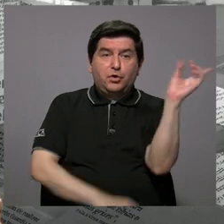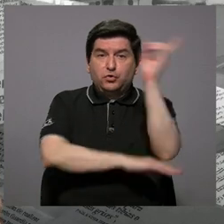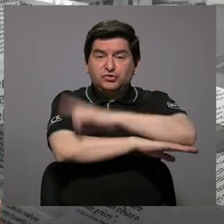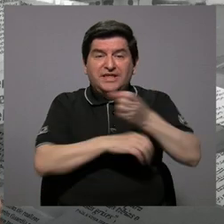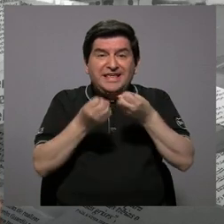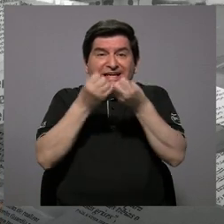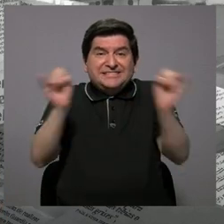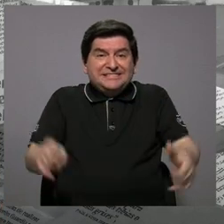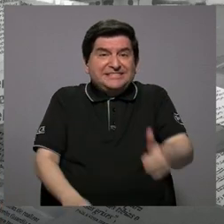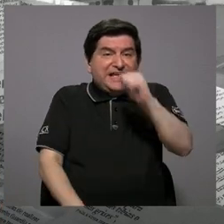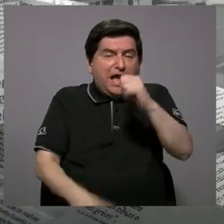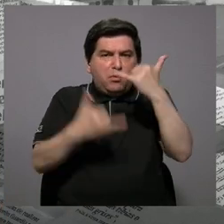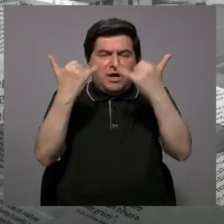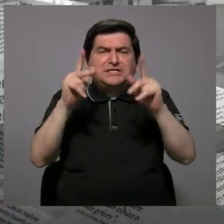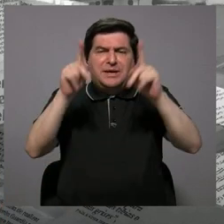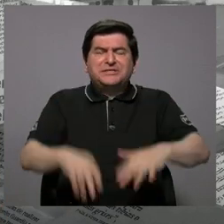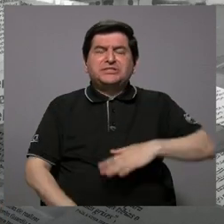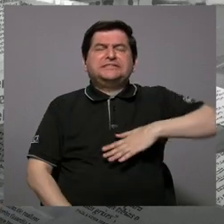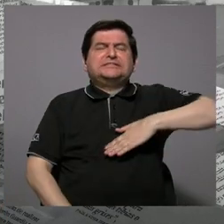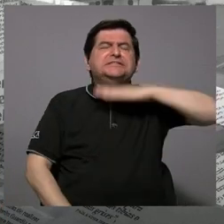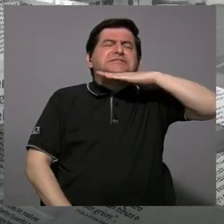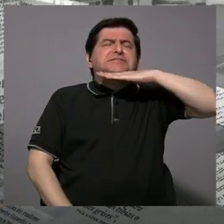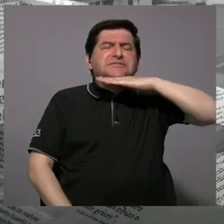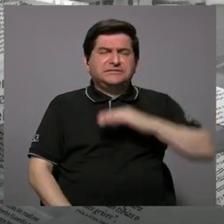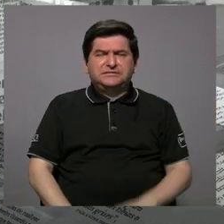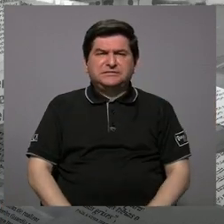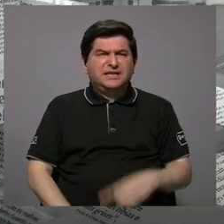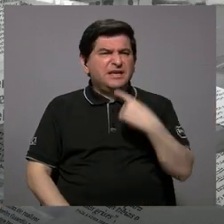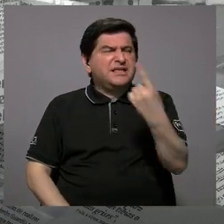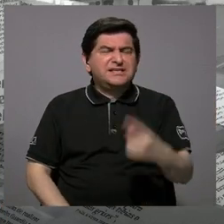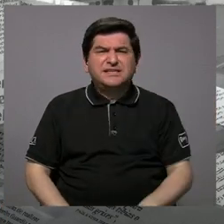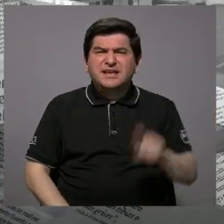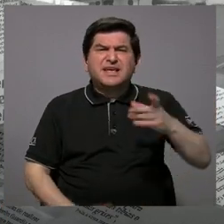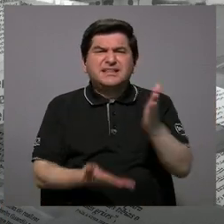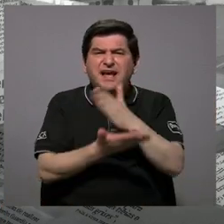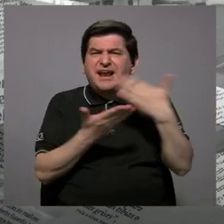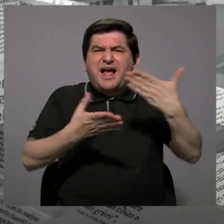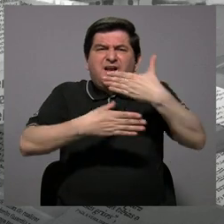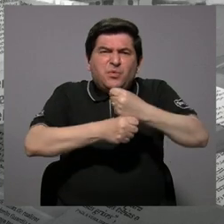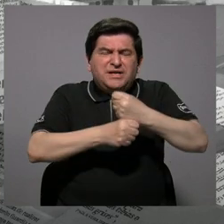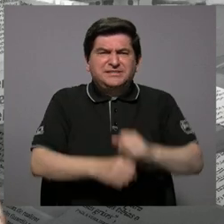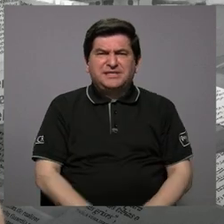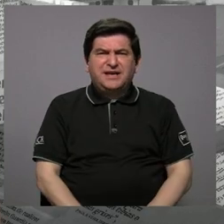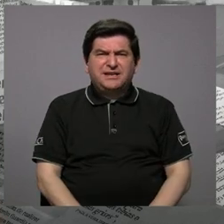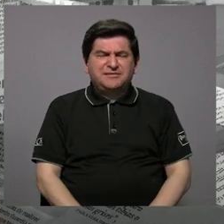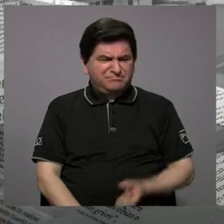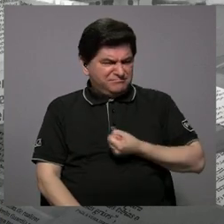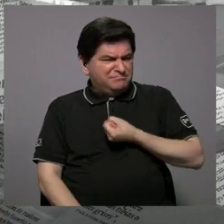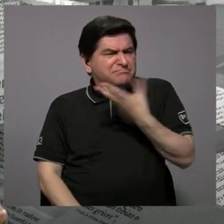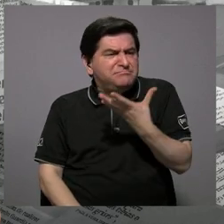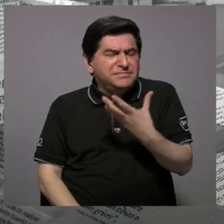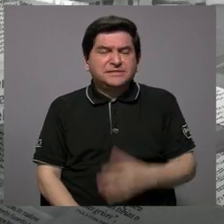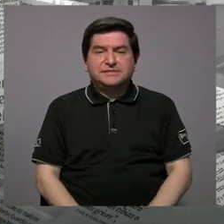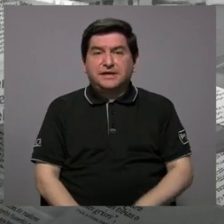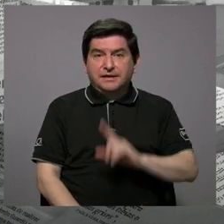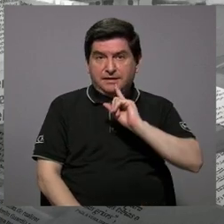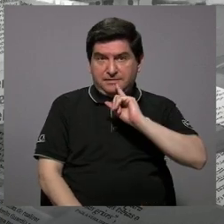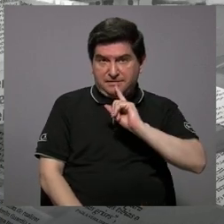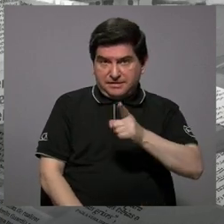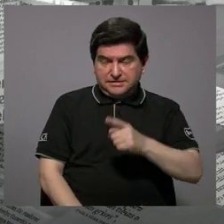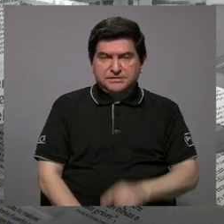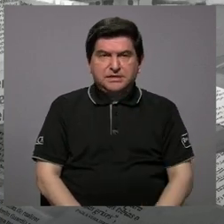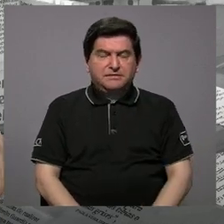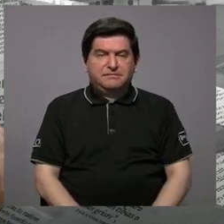no hubo agua ya la gente estaba harta y nos comenzaron a decir, tenemos que hacer algo, nosotros queremos manifestarnos. Entonces nosotros le dijimos, bueno,